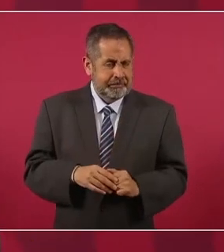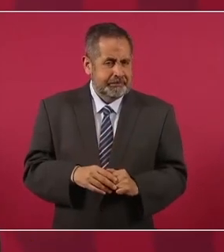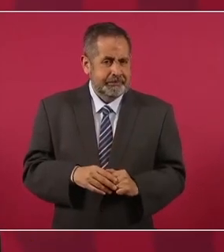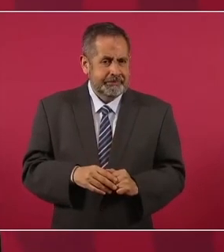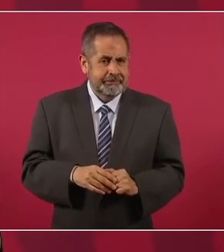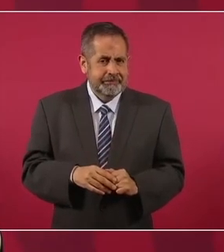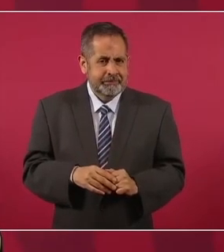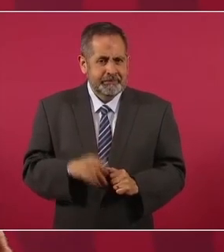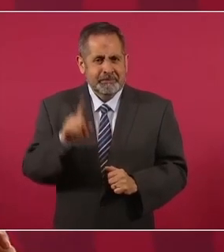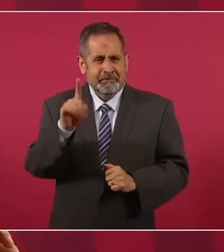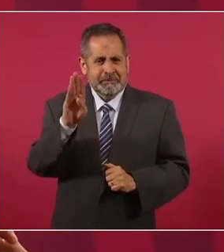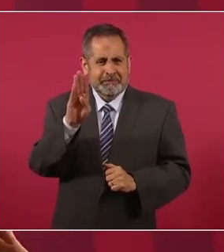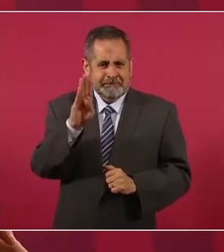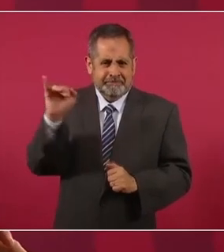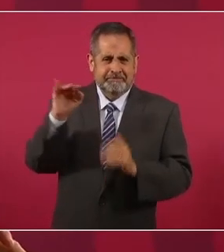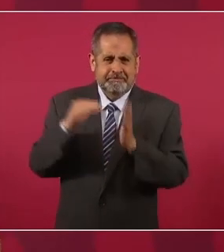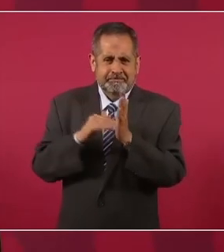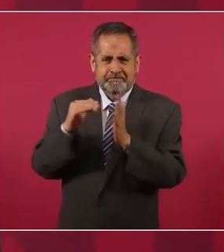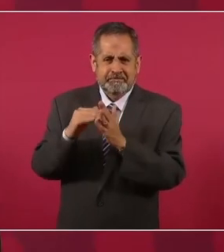un billón.